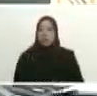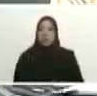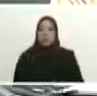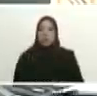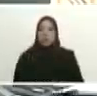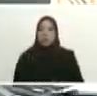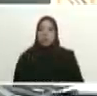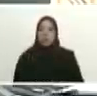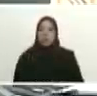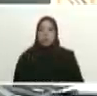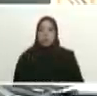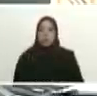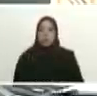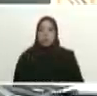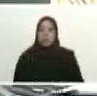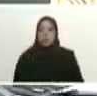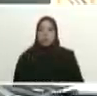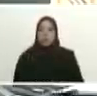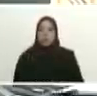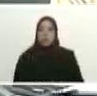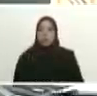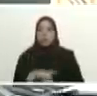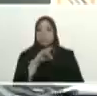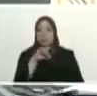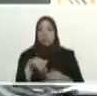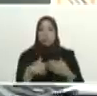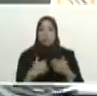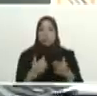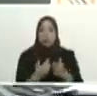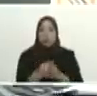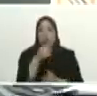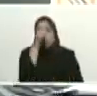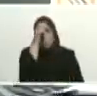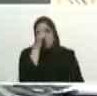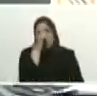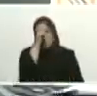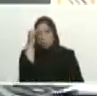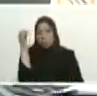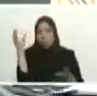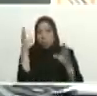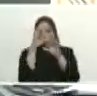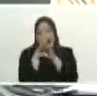estuvimos el lunes llegamos el domingo en la noche